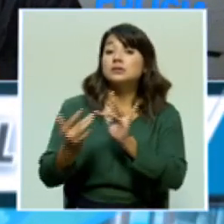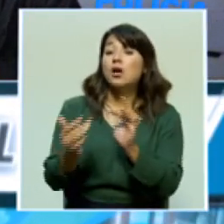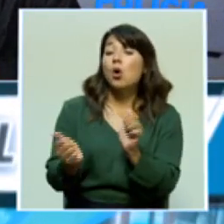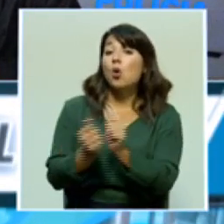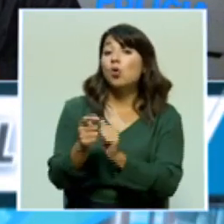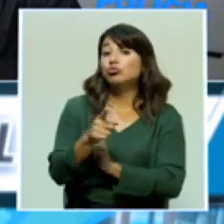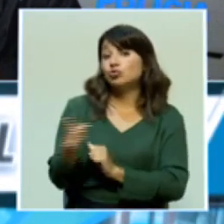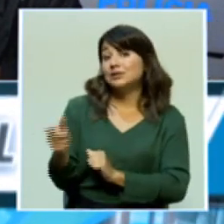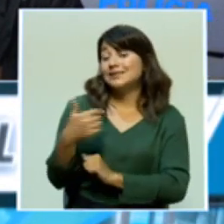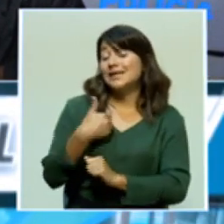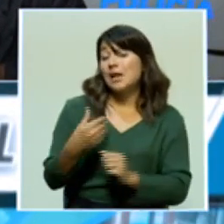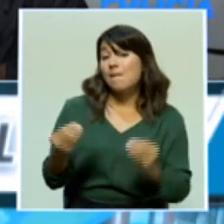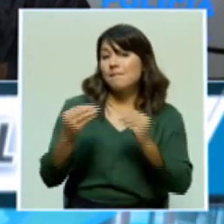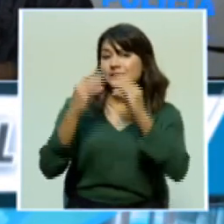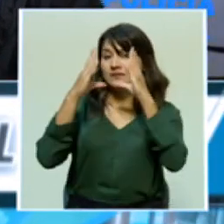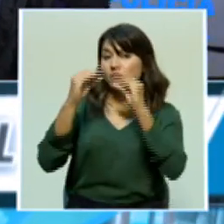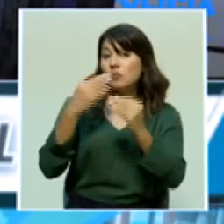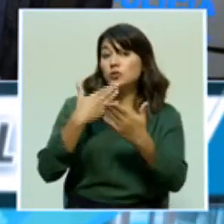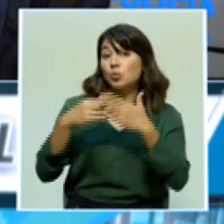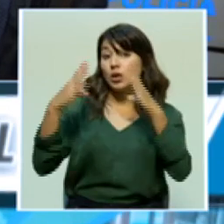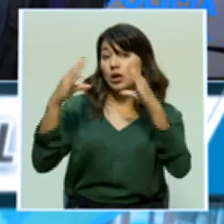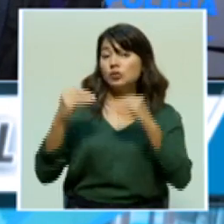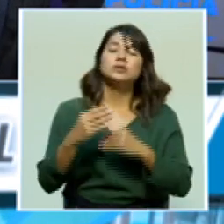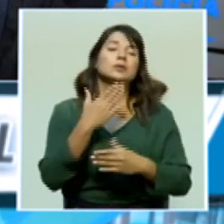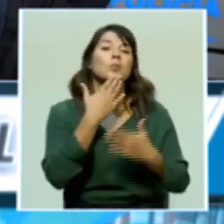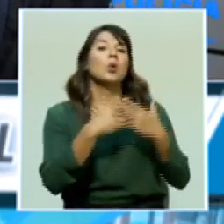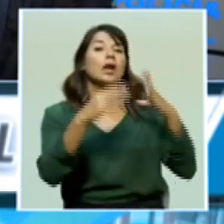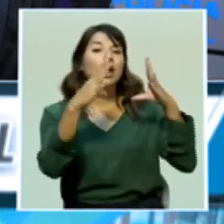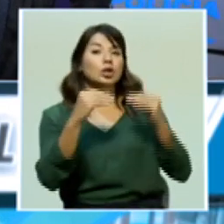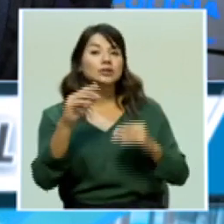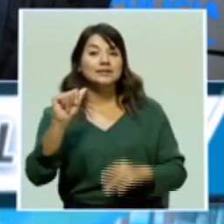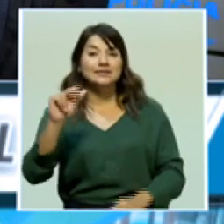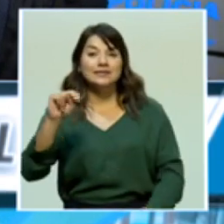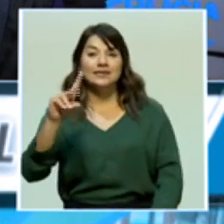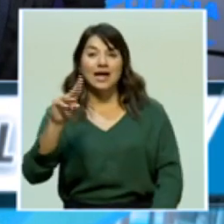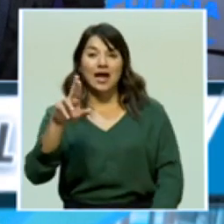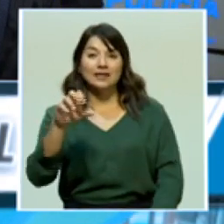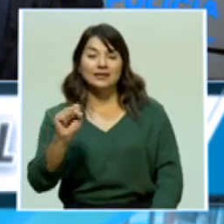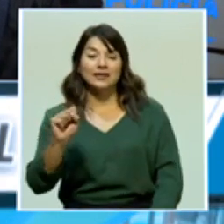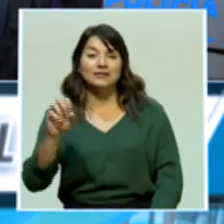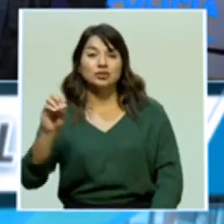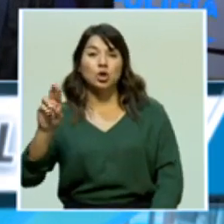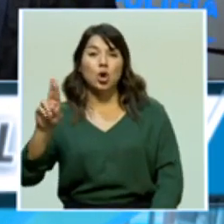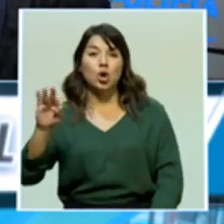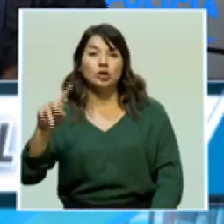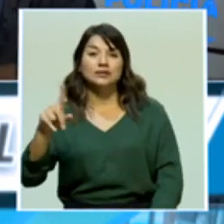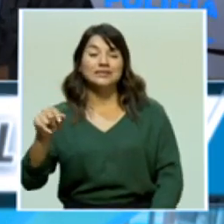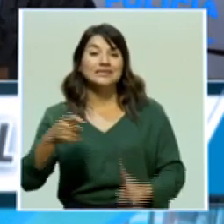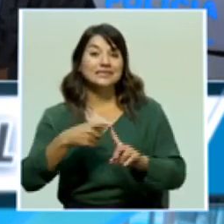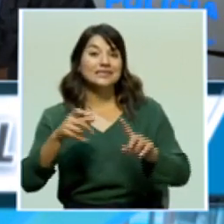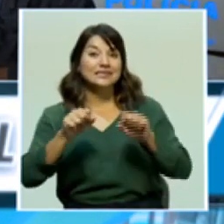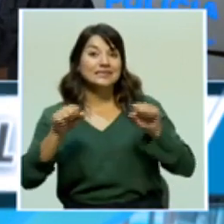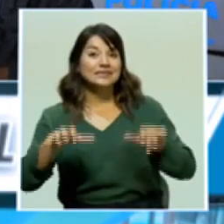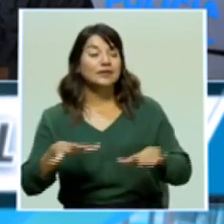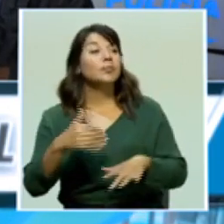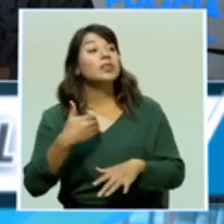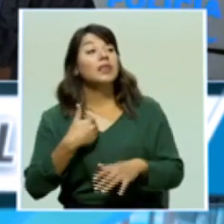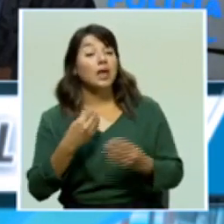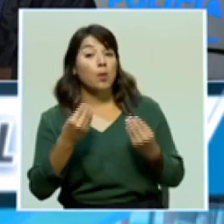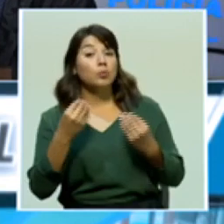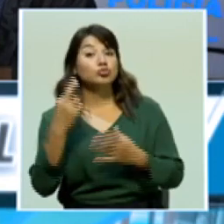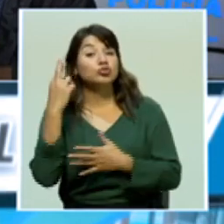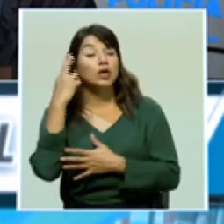donde tiene más detalles. Buenas noches. Buenas noches. Andrés Ortiz, desde La Sabana. Tiene mucha razón